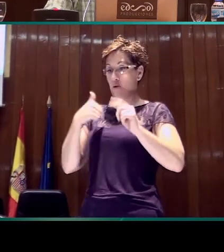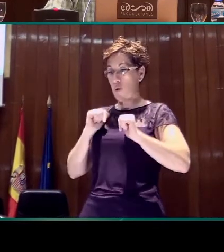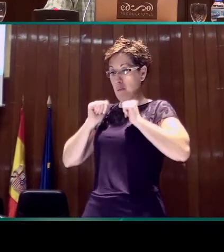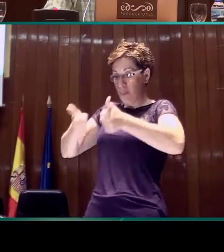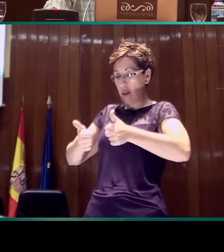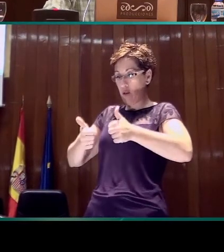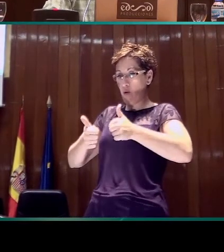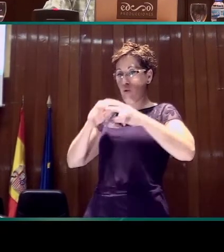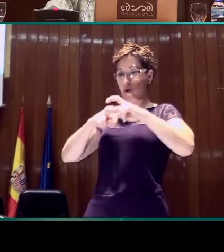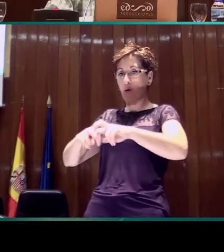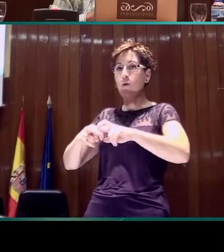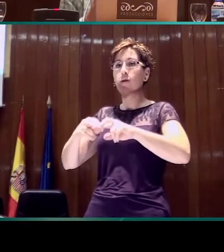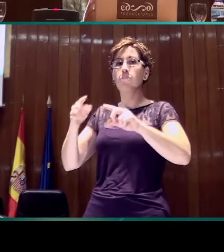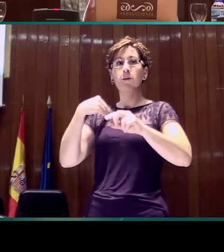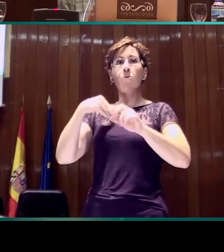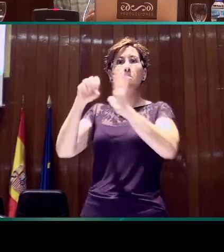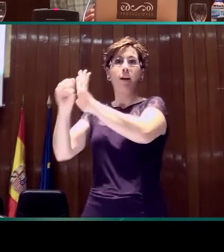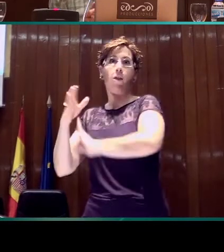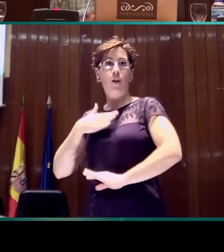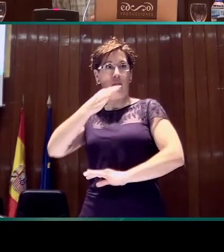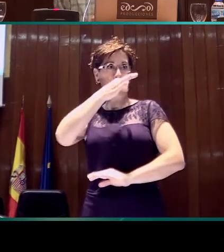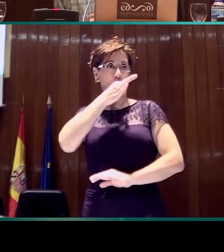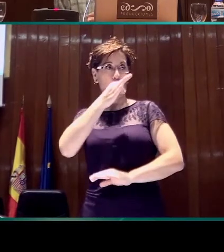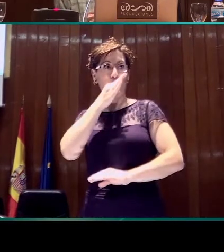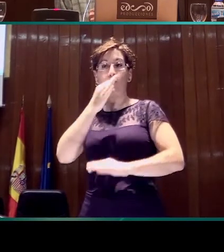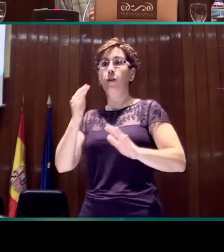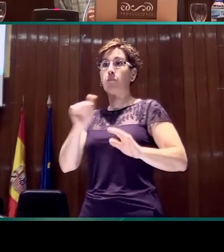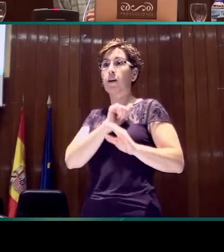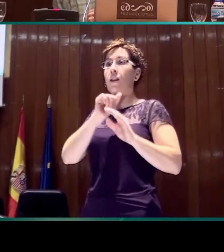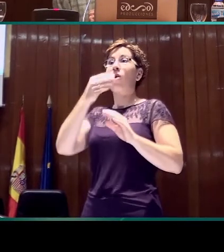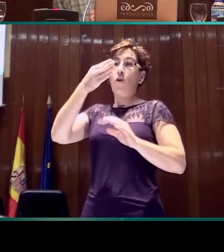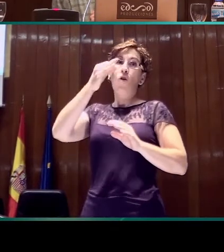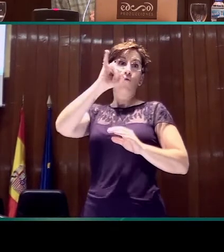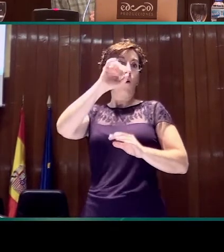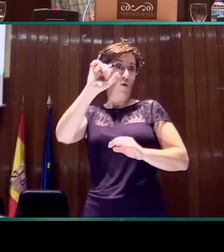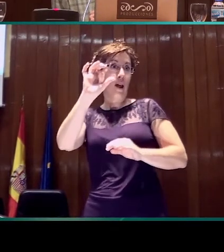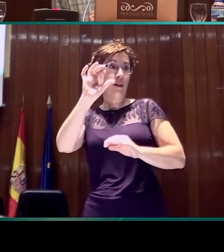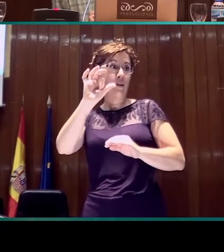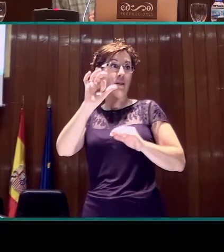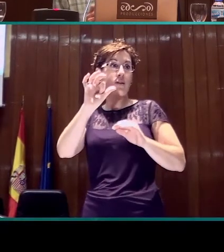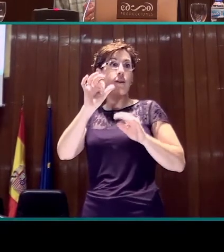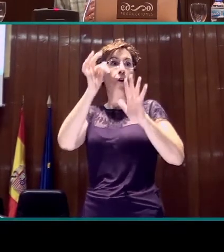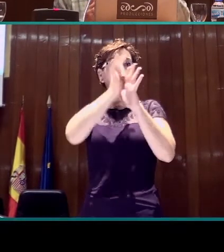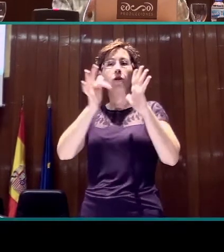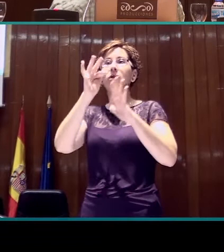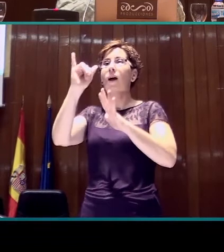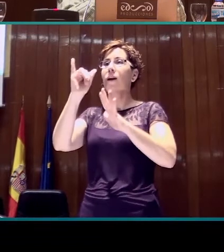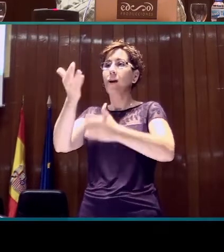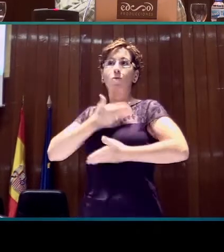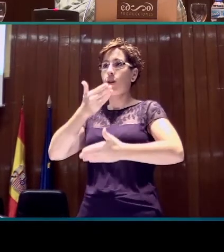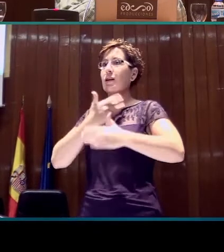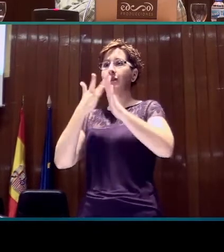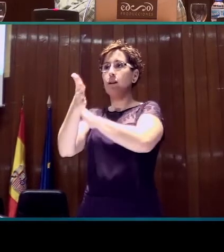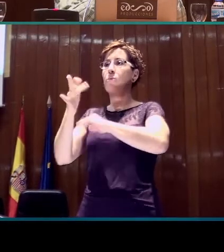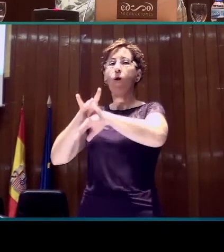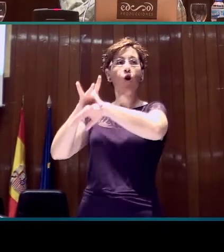marcadores del discurso y las boyas aparecían como marcadores del discurso y tienen un valor de marcador. Siempre que utilizamos estas boyas nos están